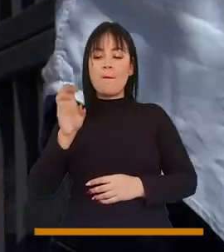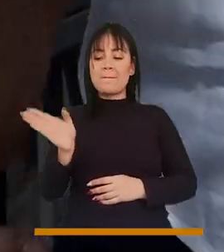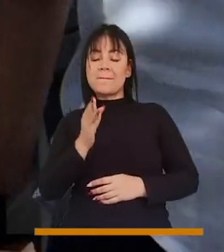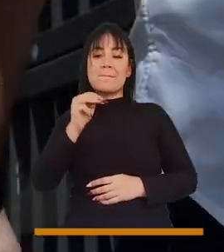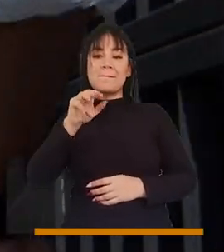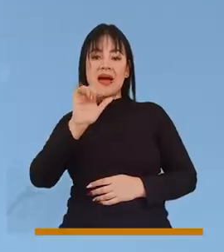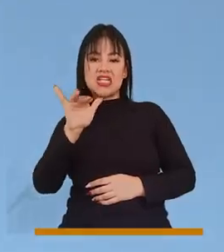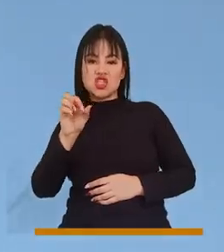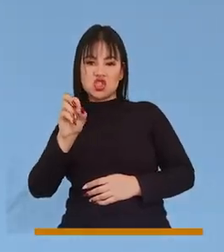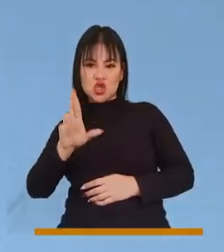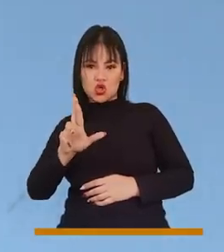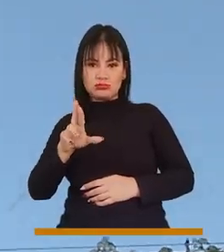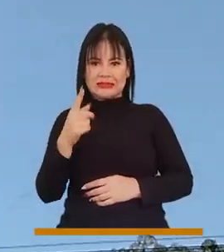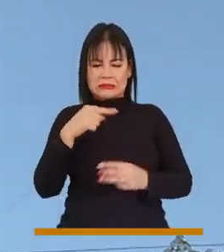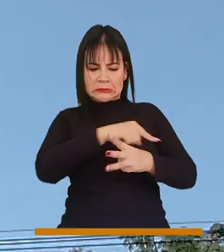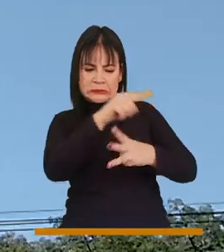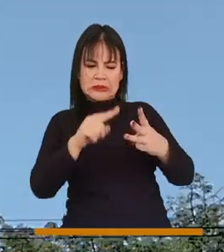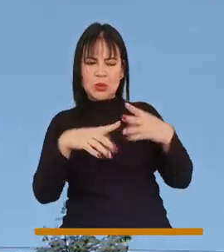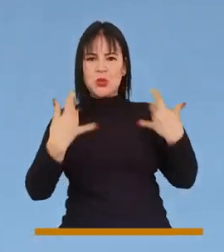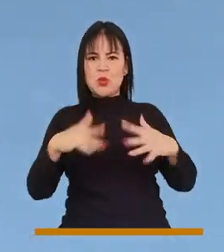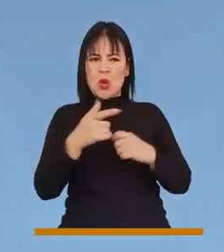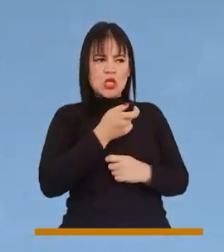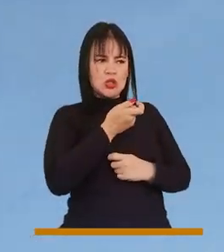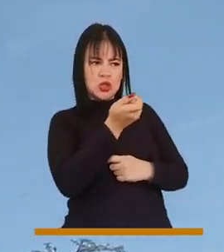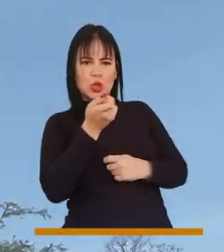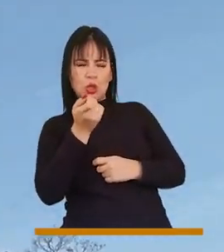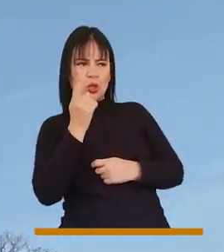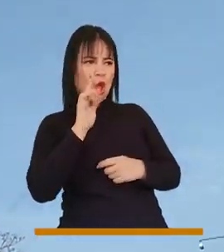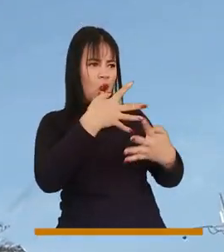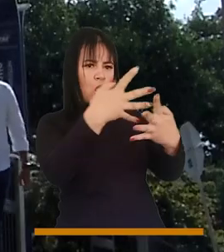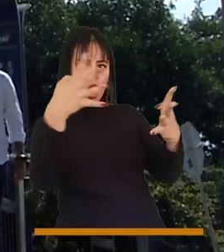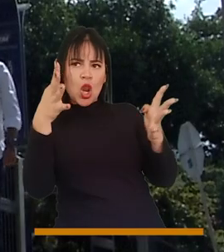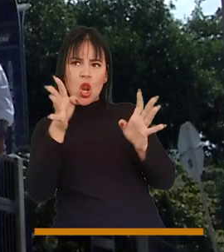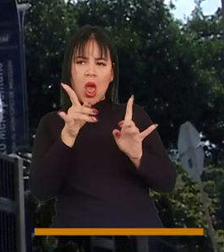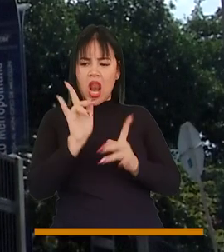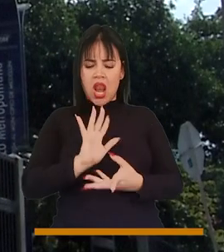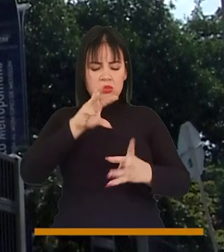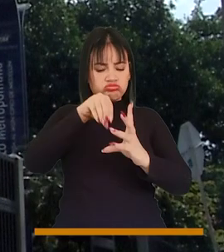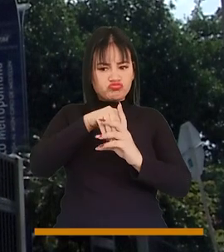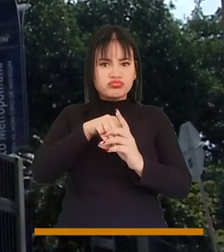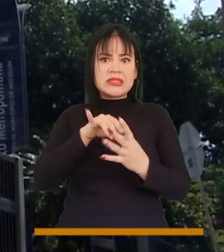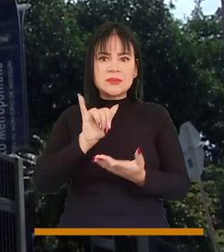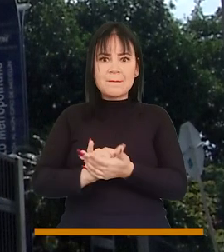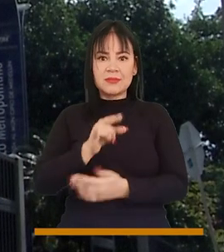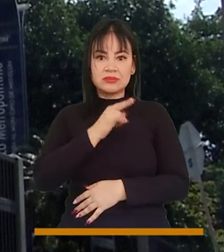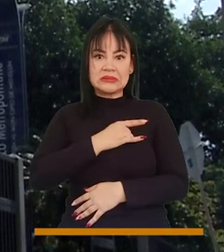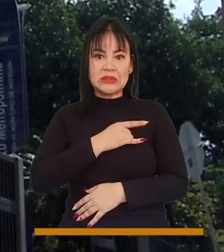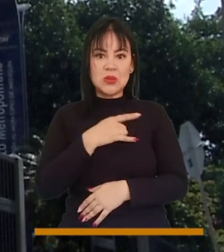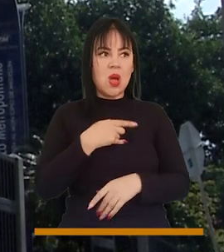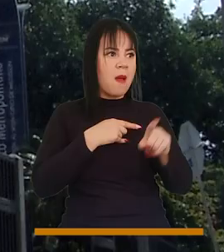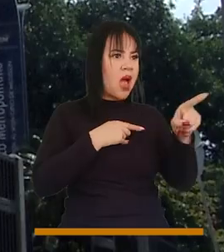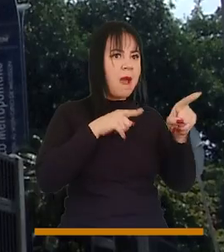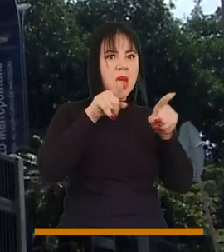al lado de la otra. Prácticamente levantamos las rejas de los campus y estamos en la misma universidad. Cada